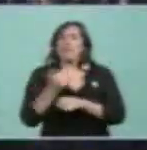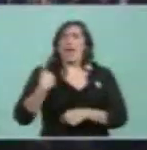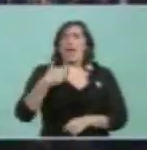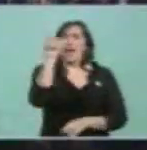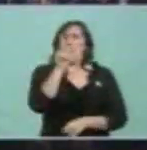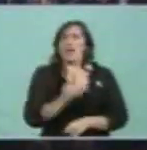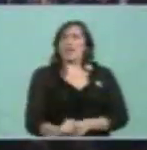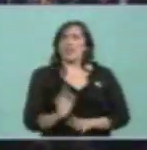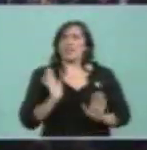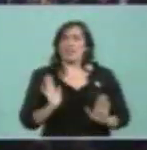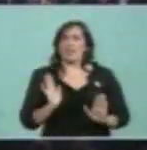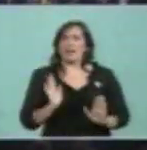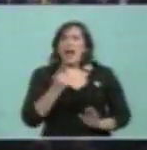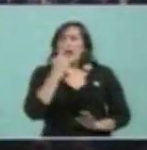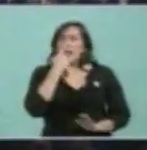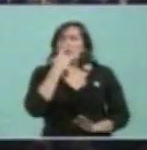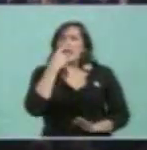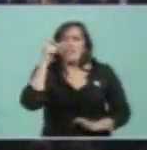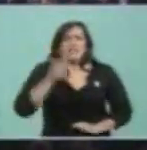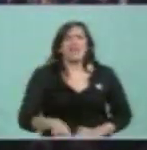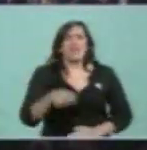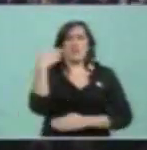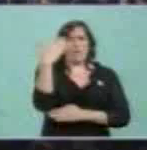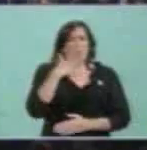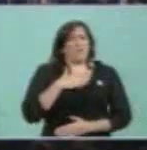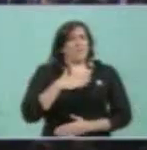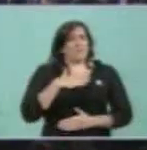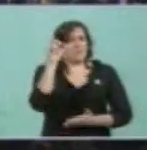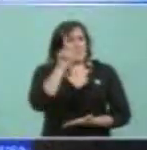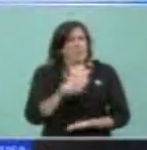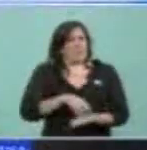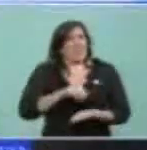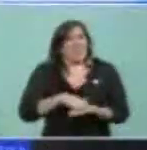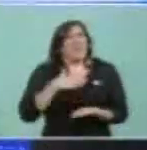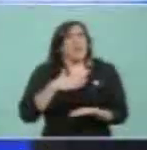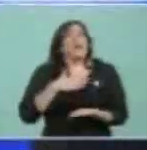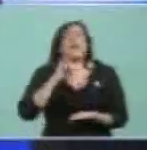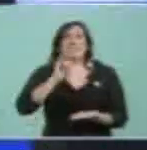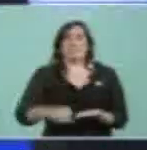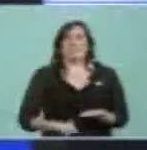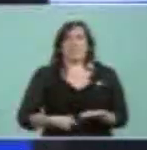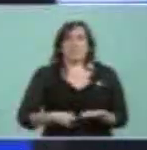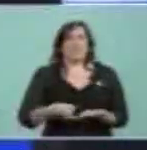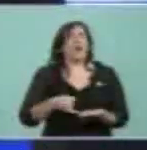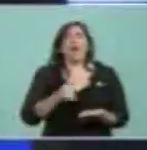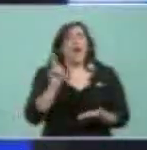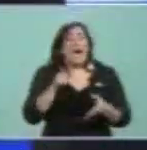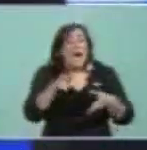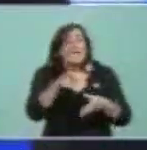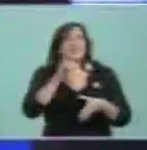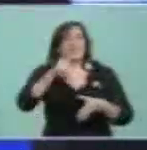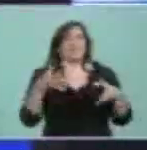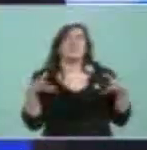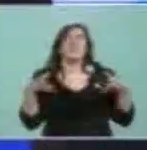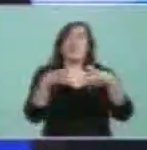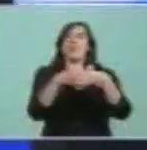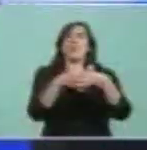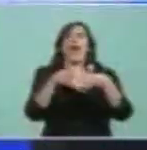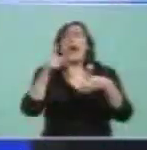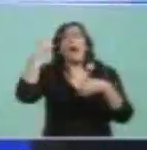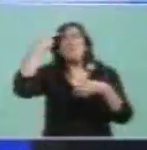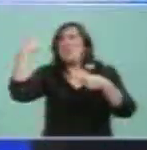argentina, los intereses de la patria, no pueden estar por sobre ninguna facción, ni ubicación